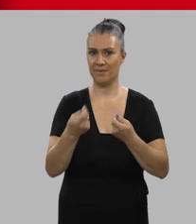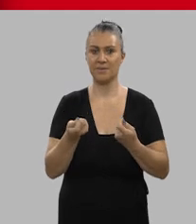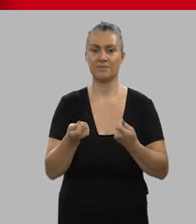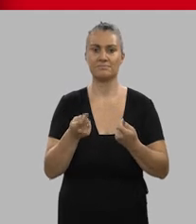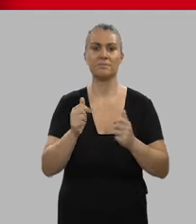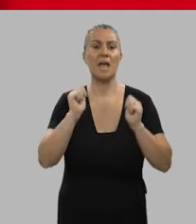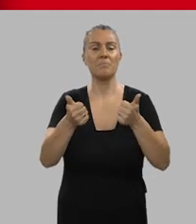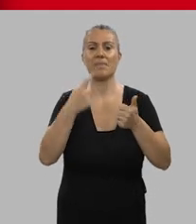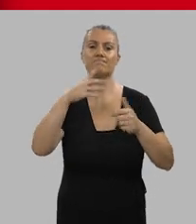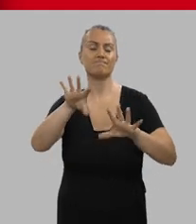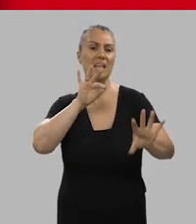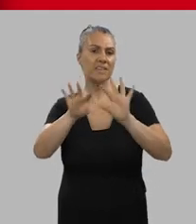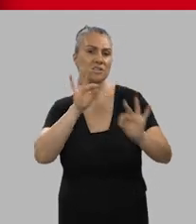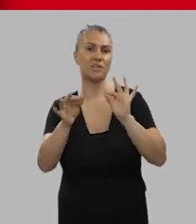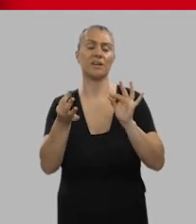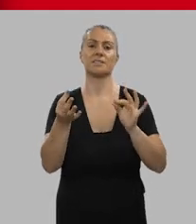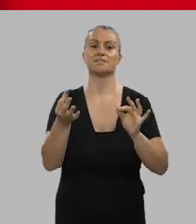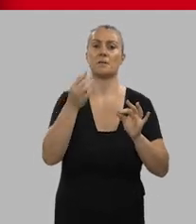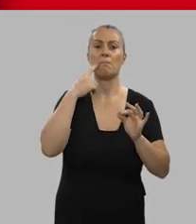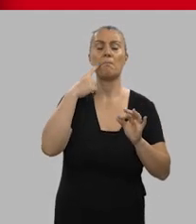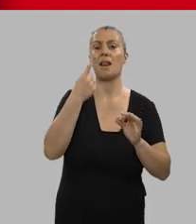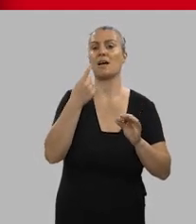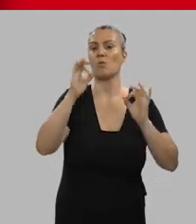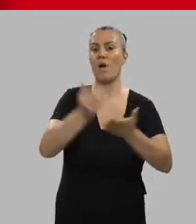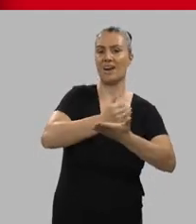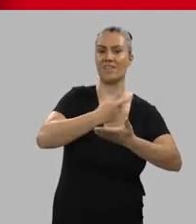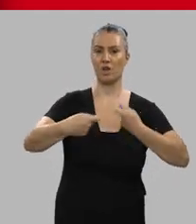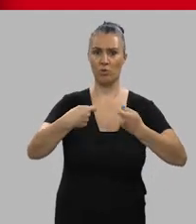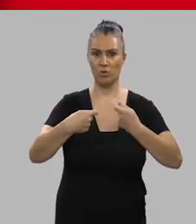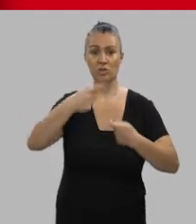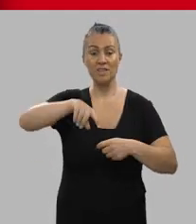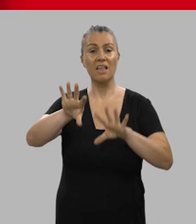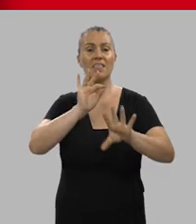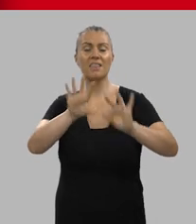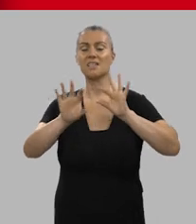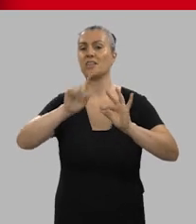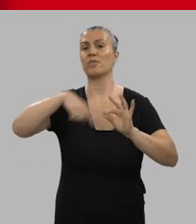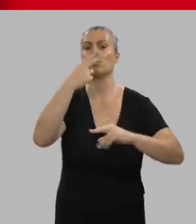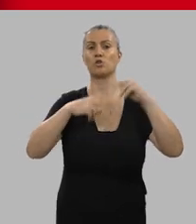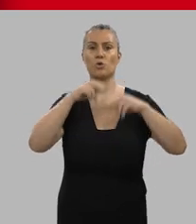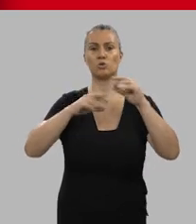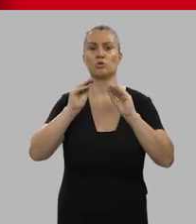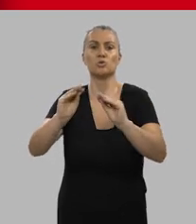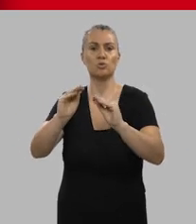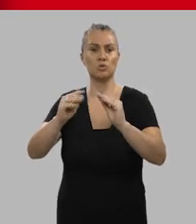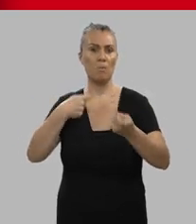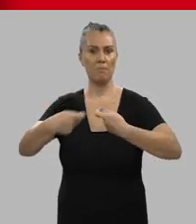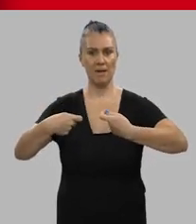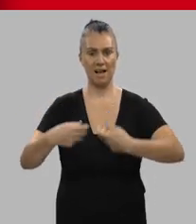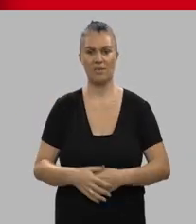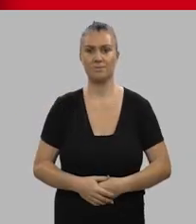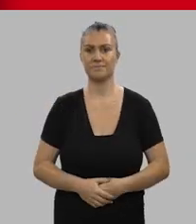empiezan a tomar decisiones de Revenue y con todas esas decisiones ellos van construyendo su propio mercado.